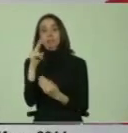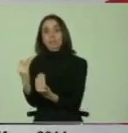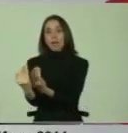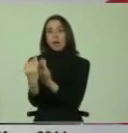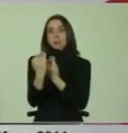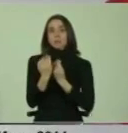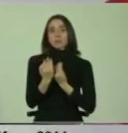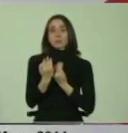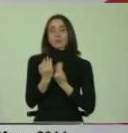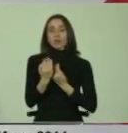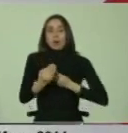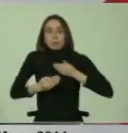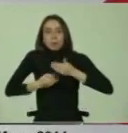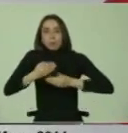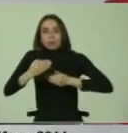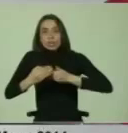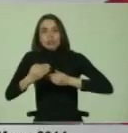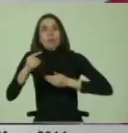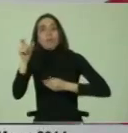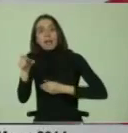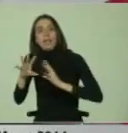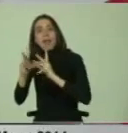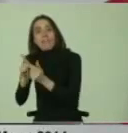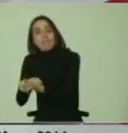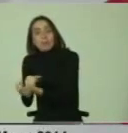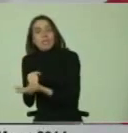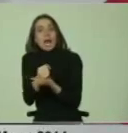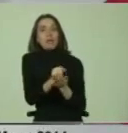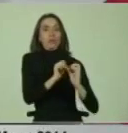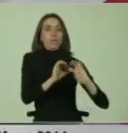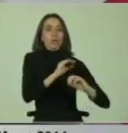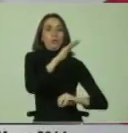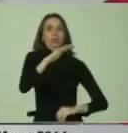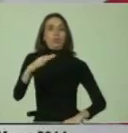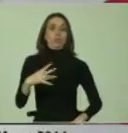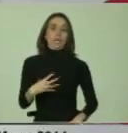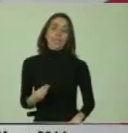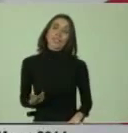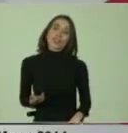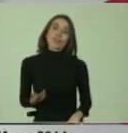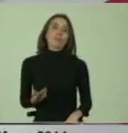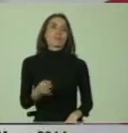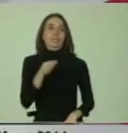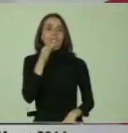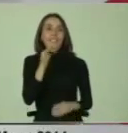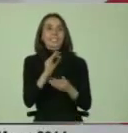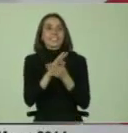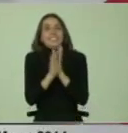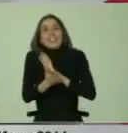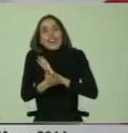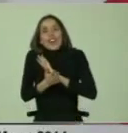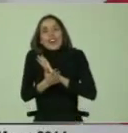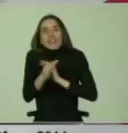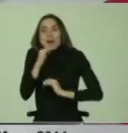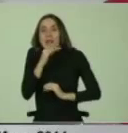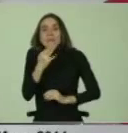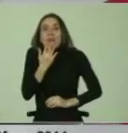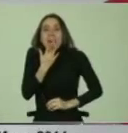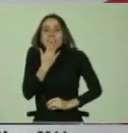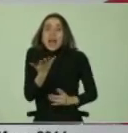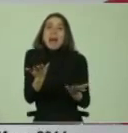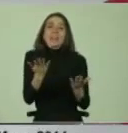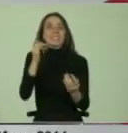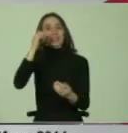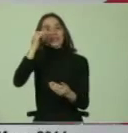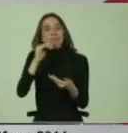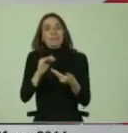en el proceso para poder colaborar en la educación de sus hijos. Bueno, lo he tenido que decir todo un poco deprisa, perdón,